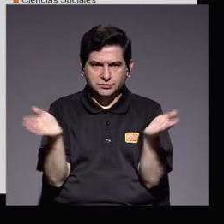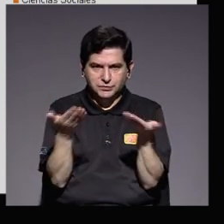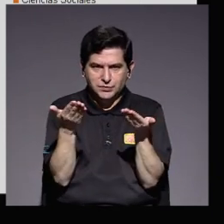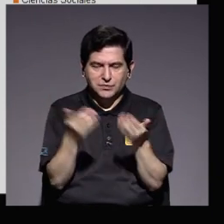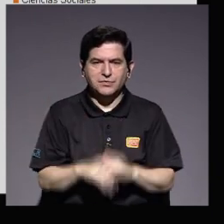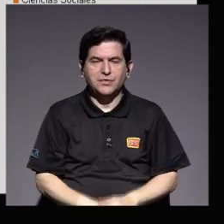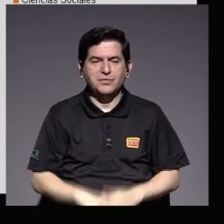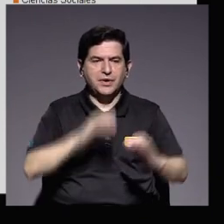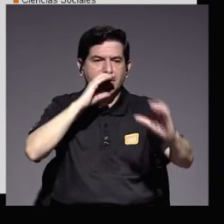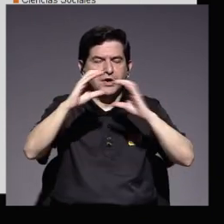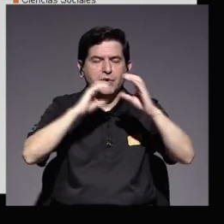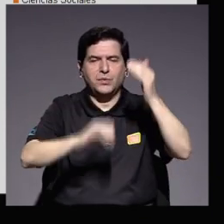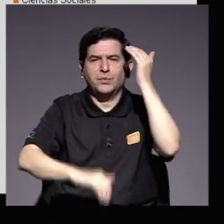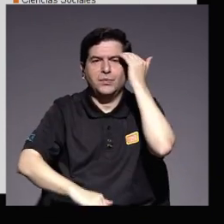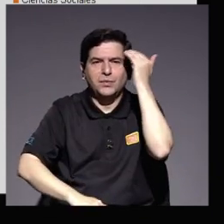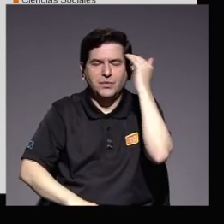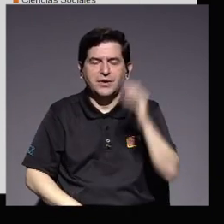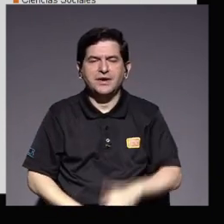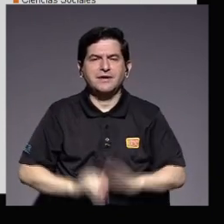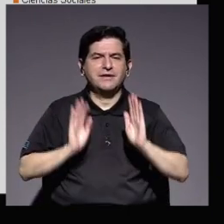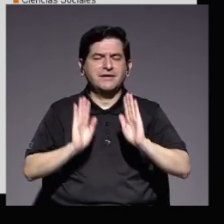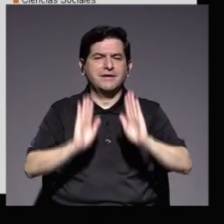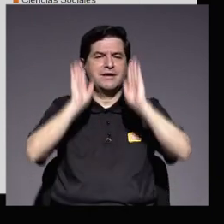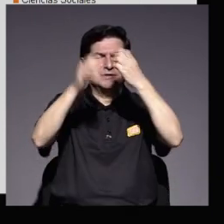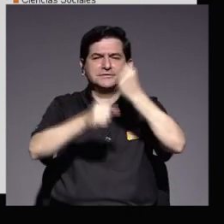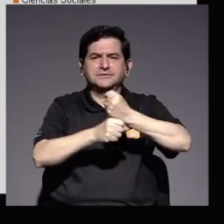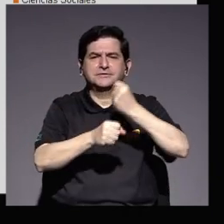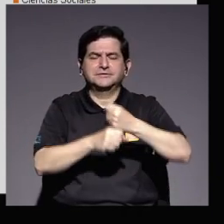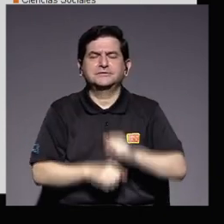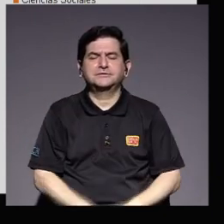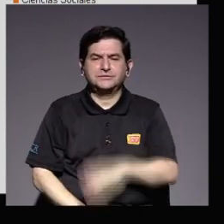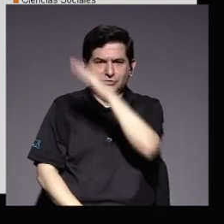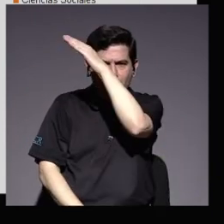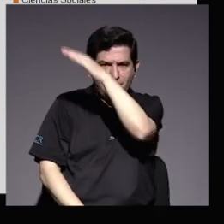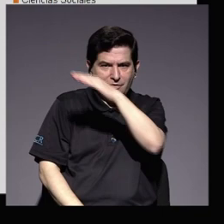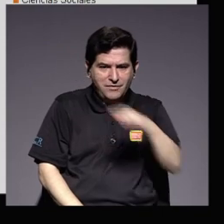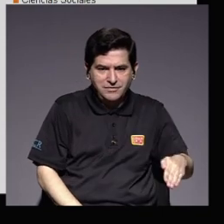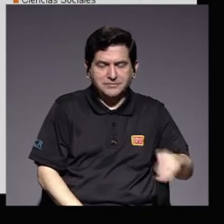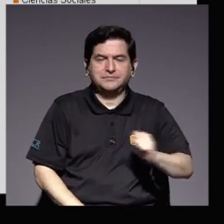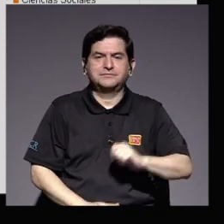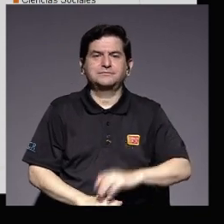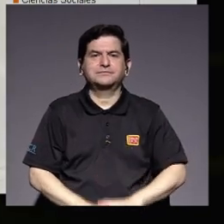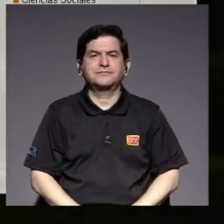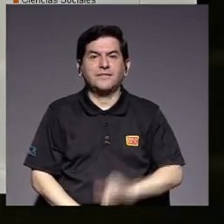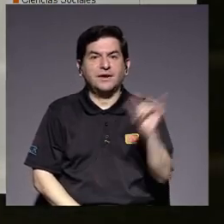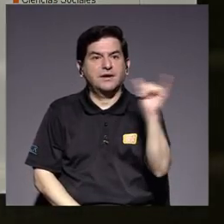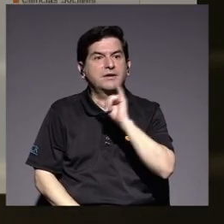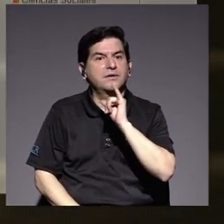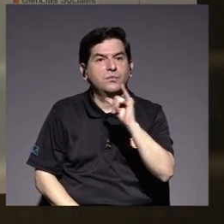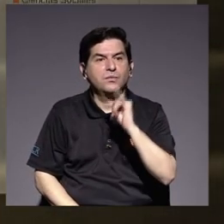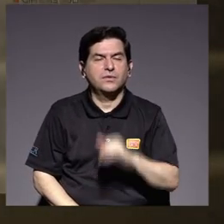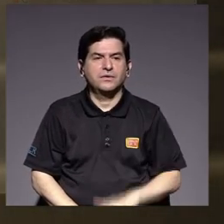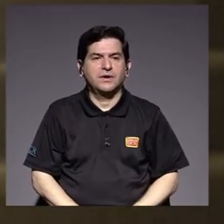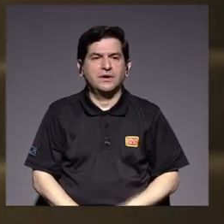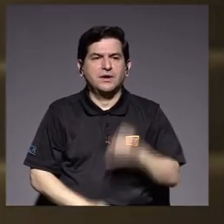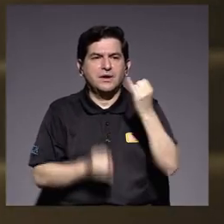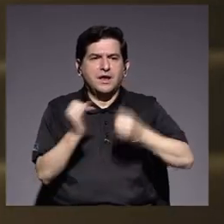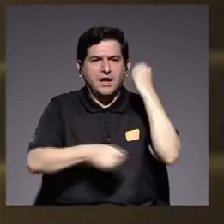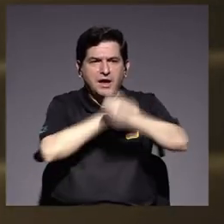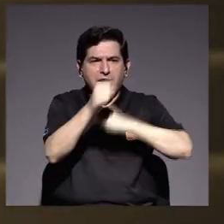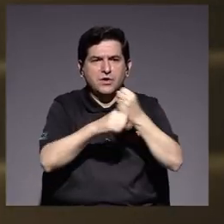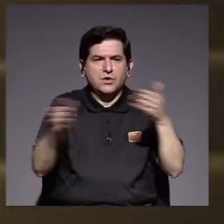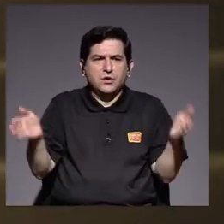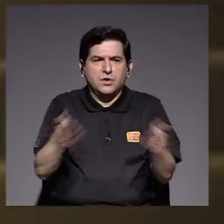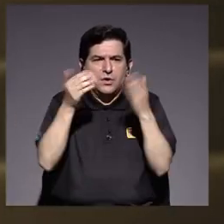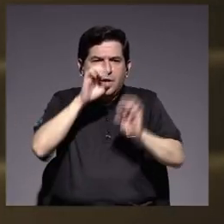la transmisión del conocimiento y la excelencia como eje transversal. Asimismo, en los últimos años se ha